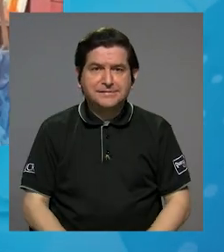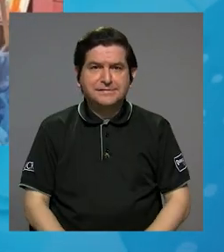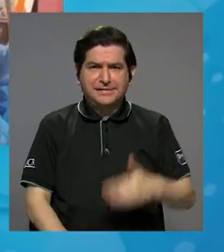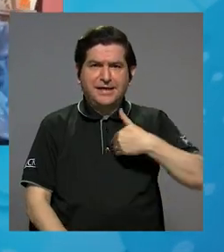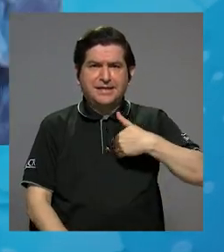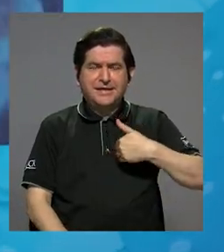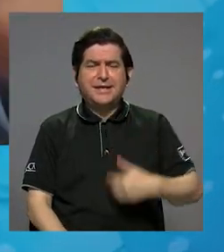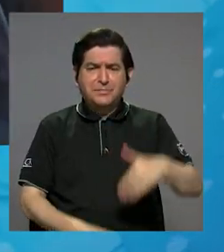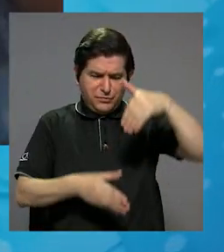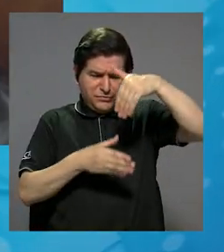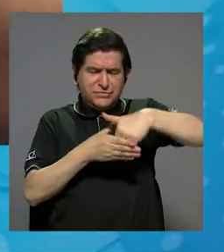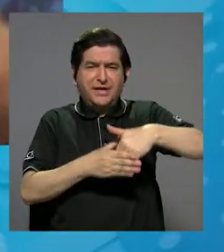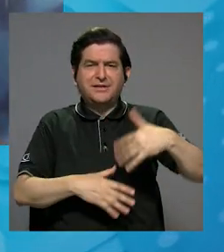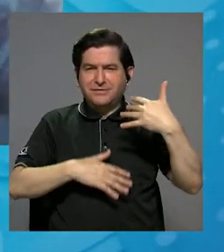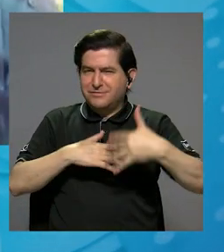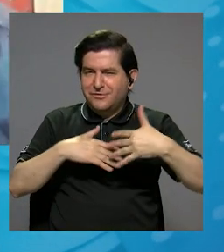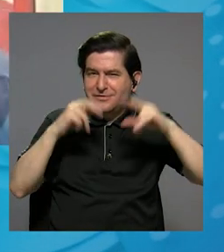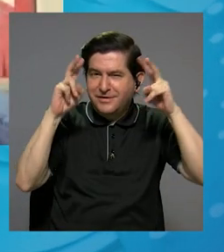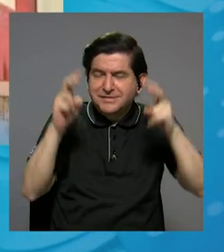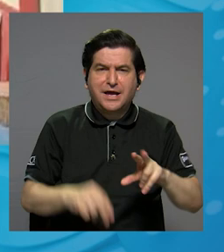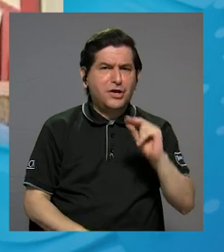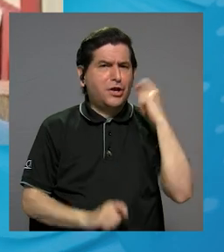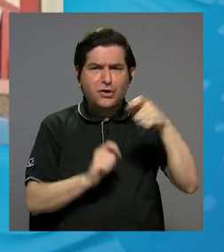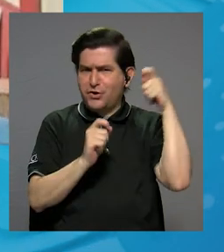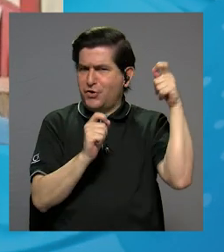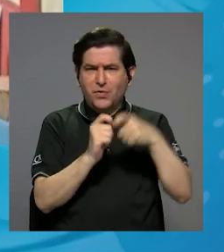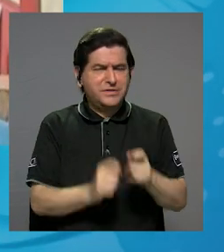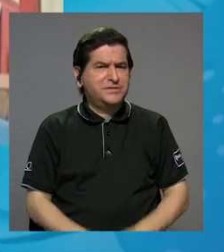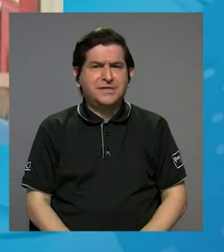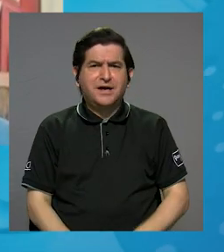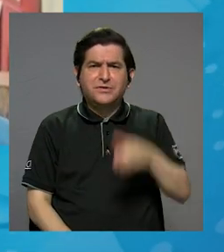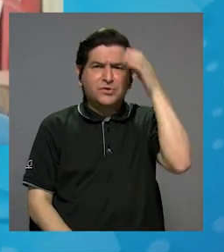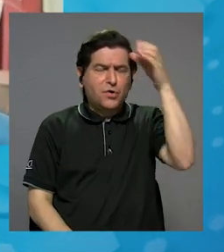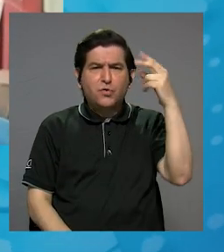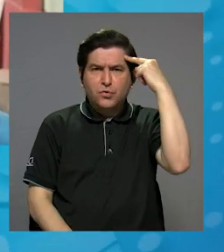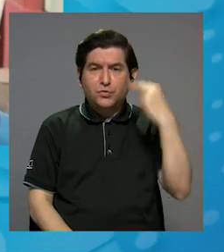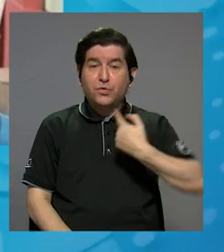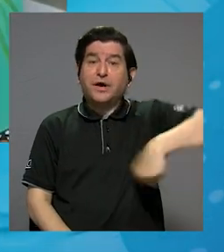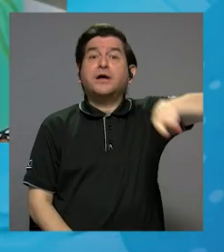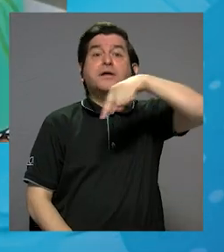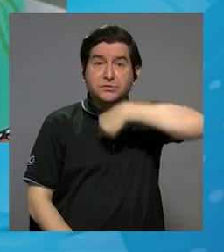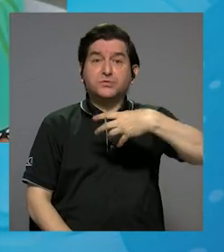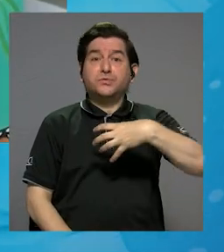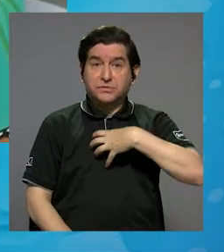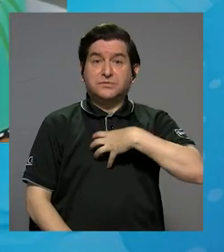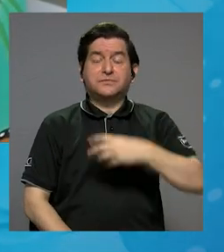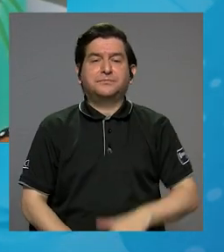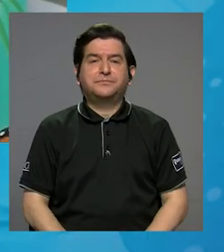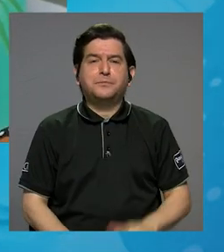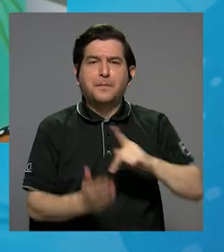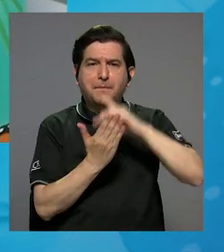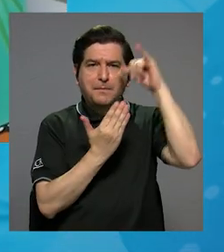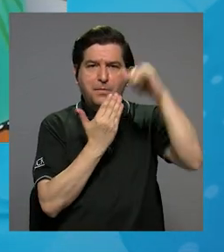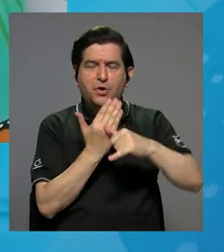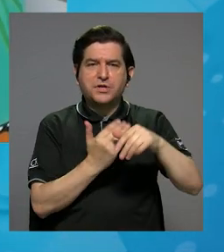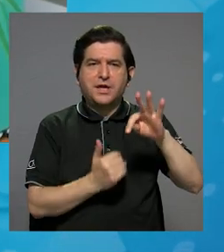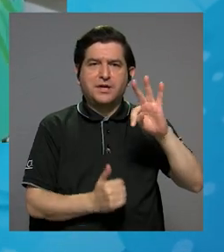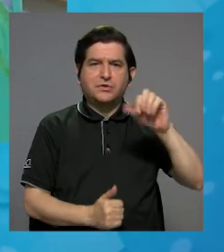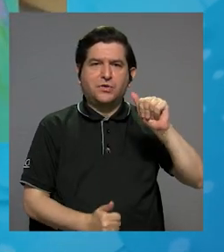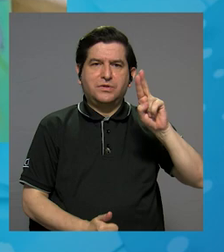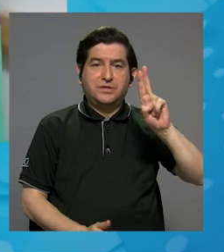llevemos en las venas, que no es exactamente de la cultura negra, de nosotros. El proyecto TAU